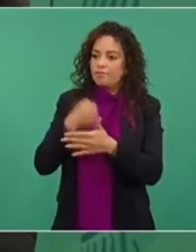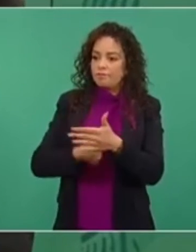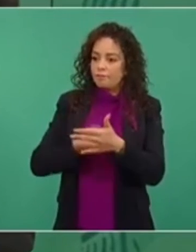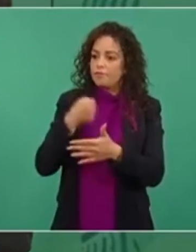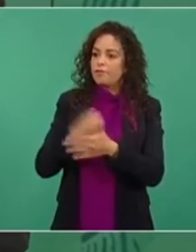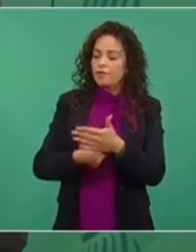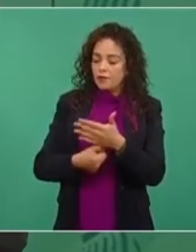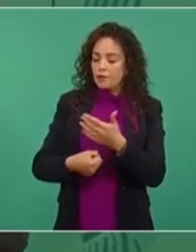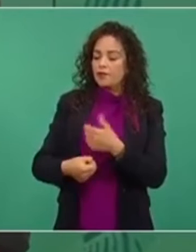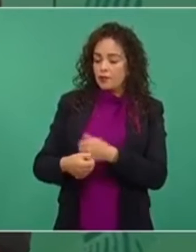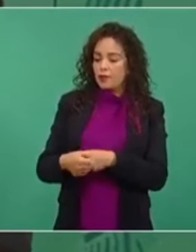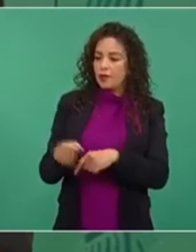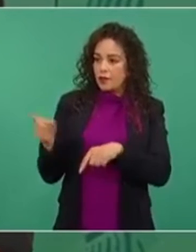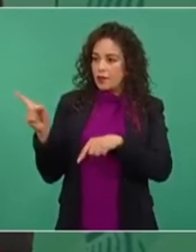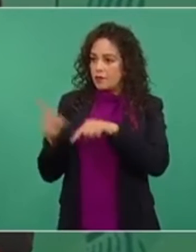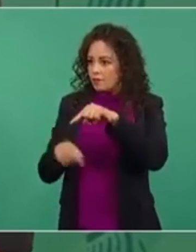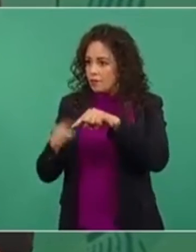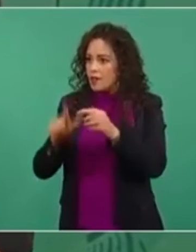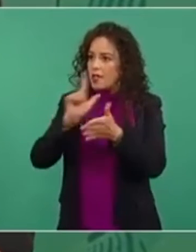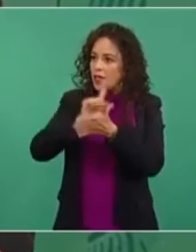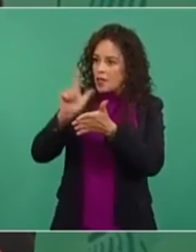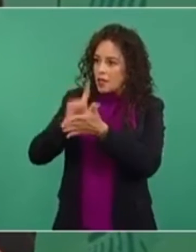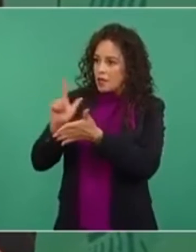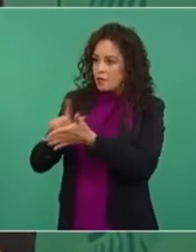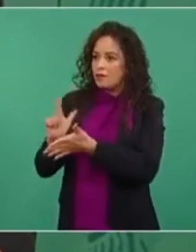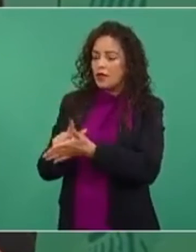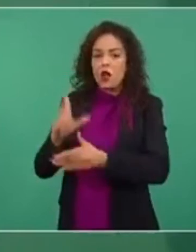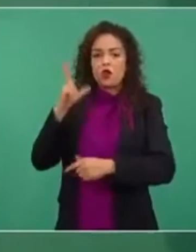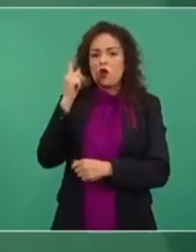tarde, pero que llegue.